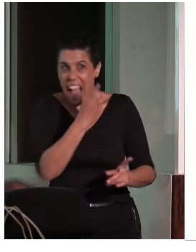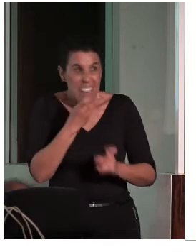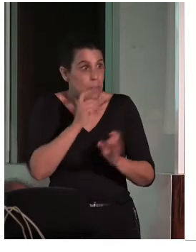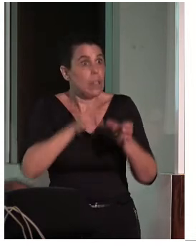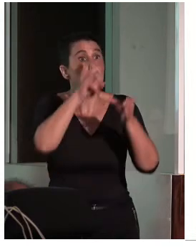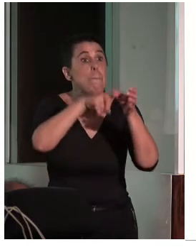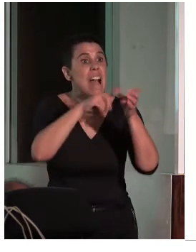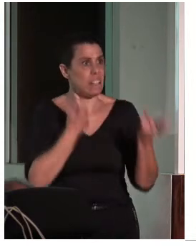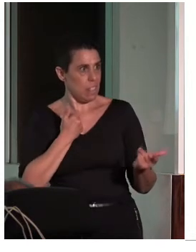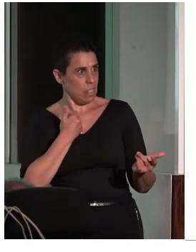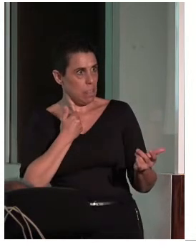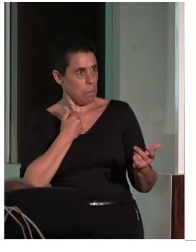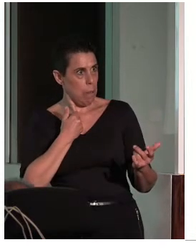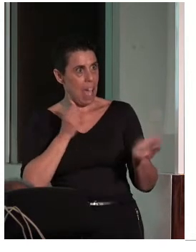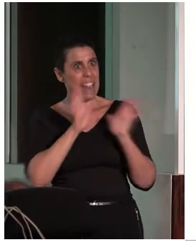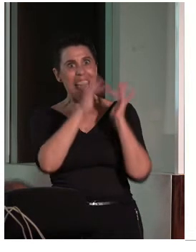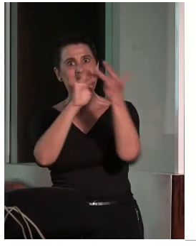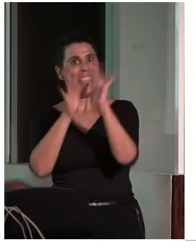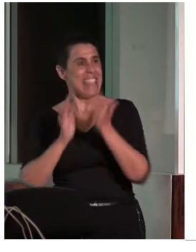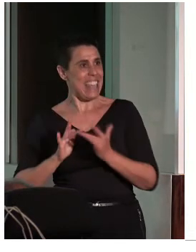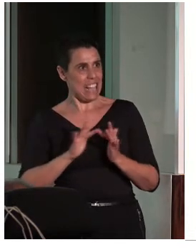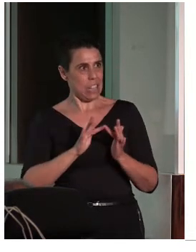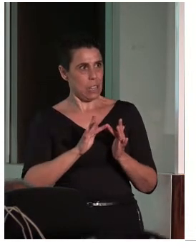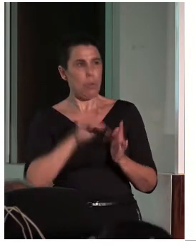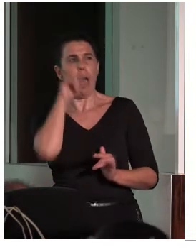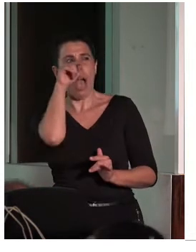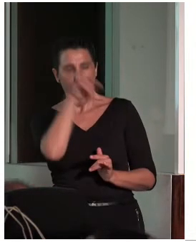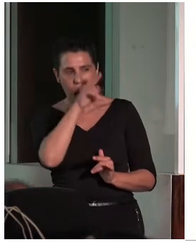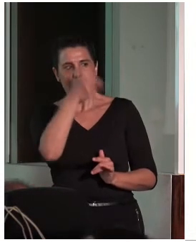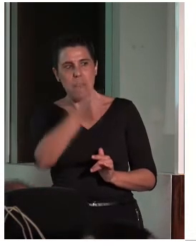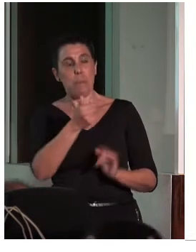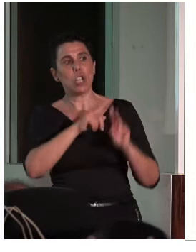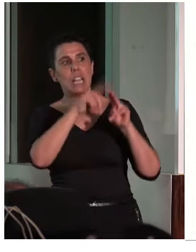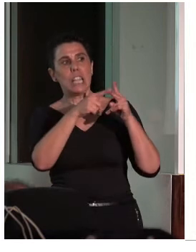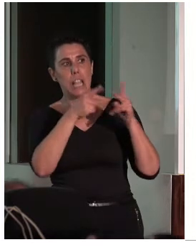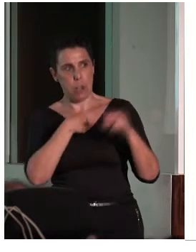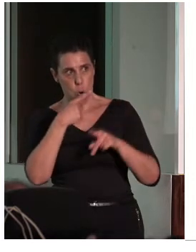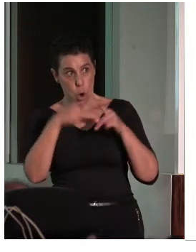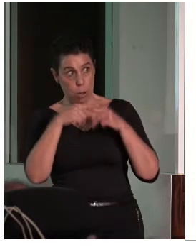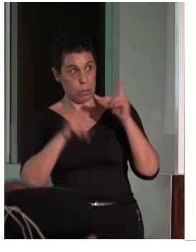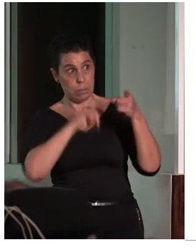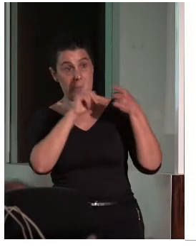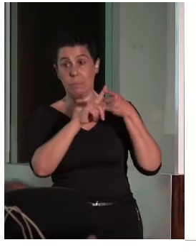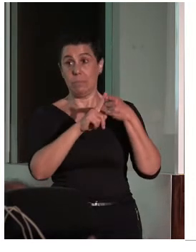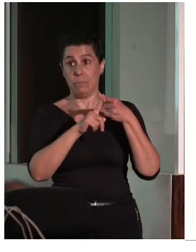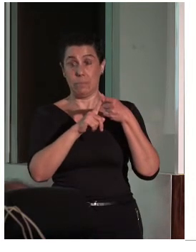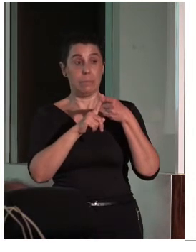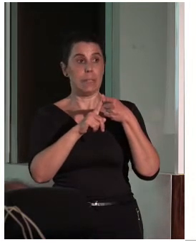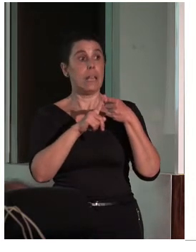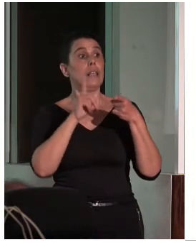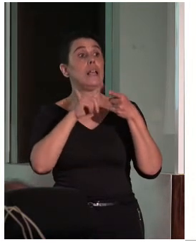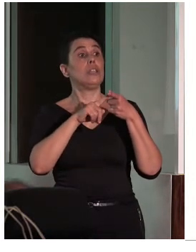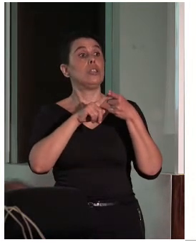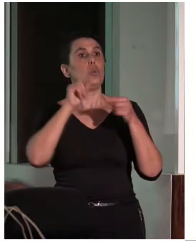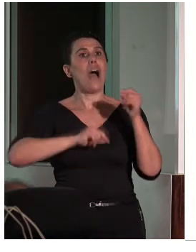e interactuar. Y yo ahí situaría dos elementos fundamentales. Hay más, pero los dos, que serían tanto la